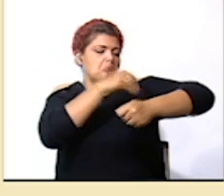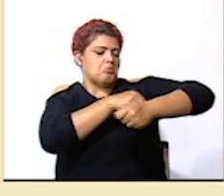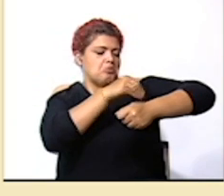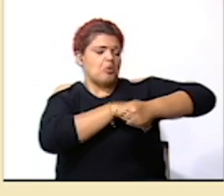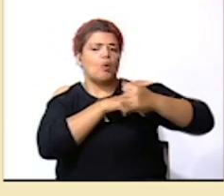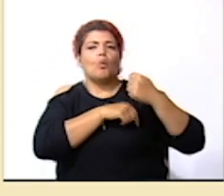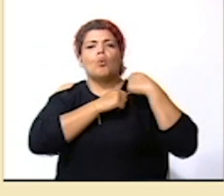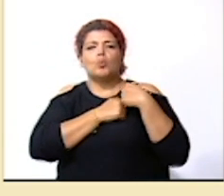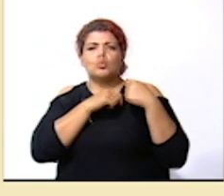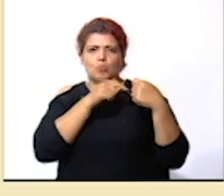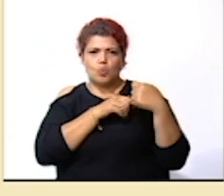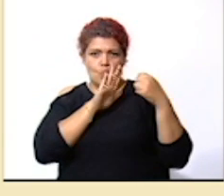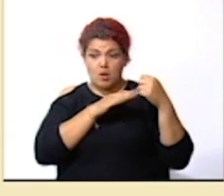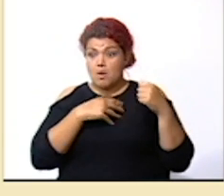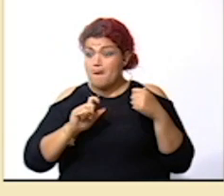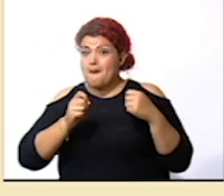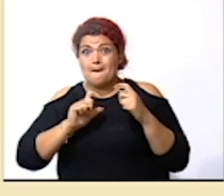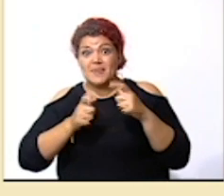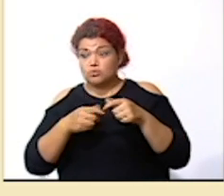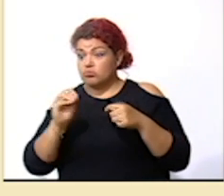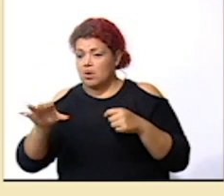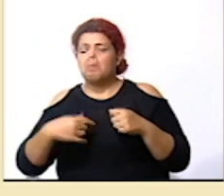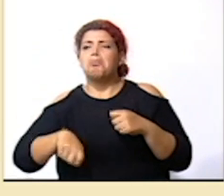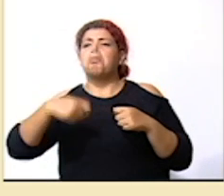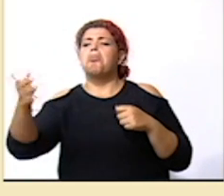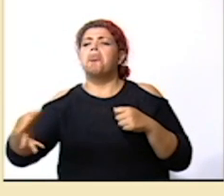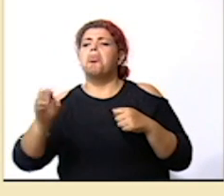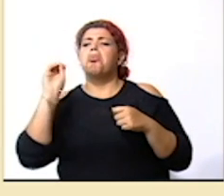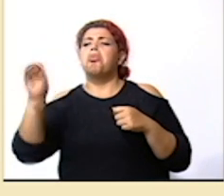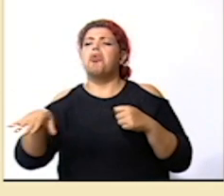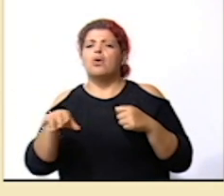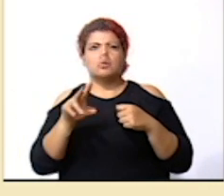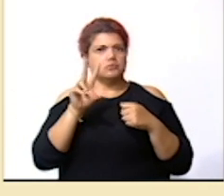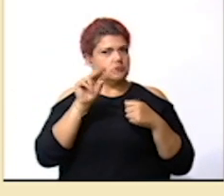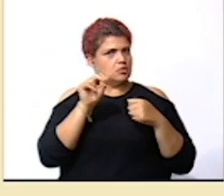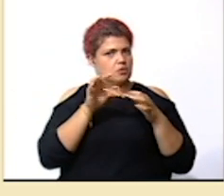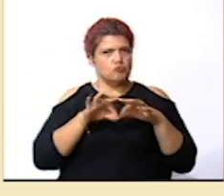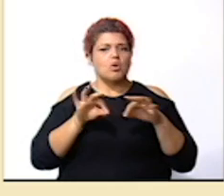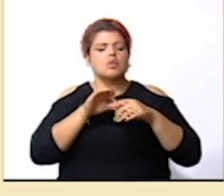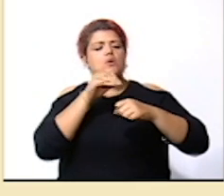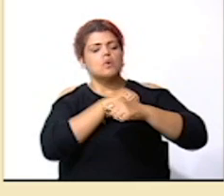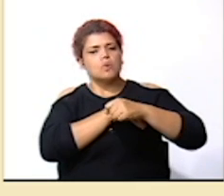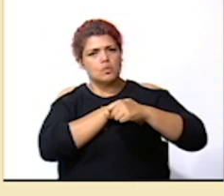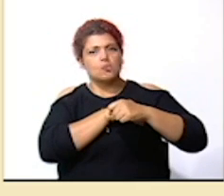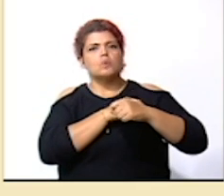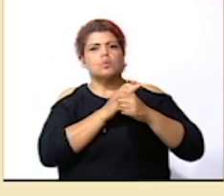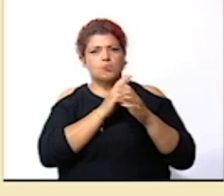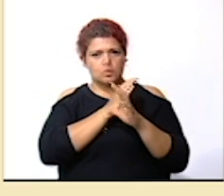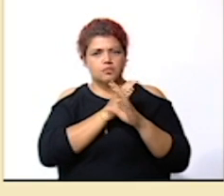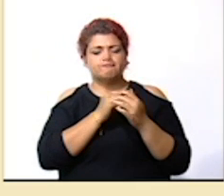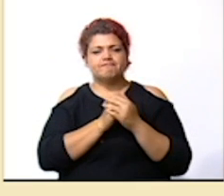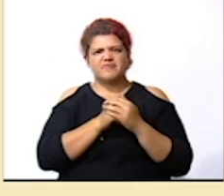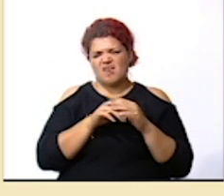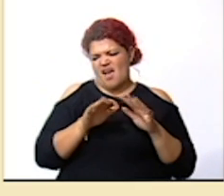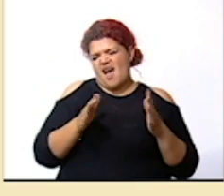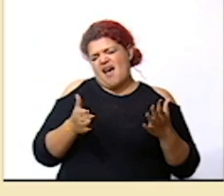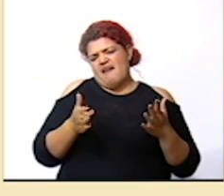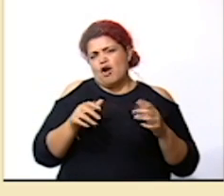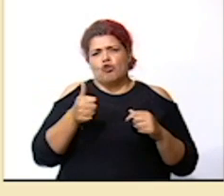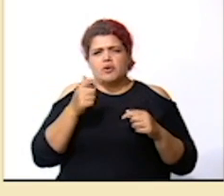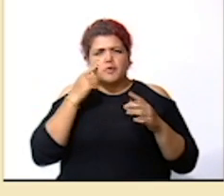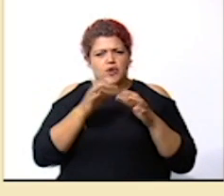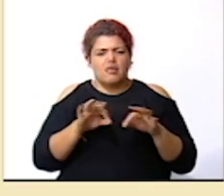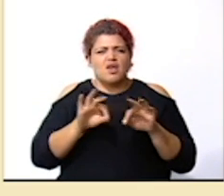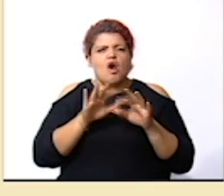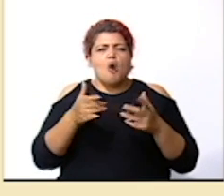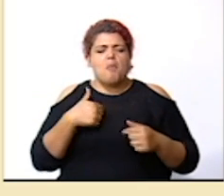tenemos un basurero cerca eso es muy importante, vamos a ver, ¿cómo me sentí? vamos a ver